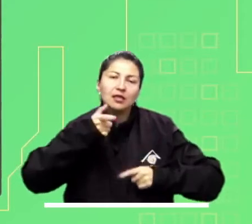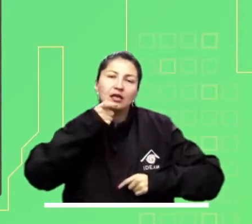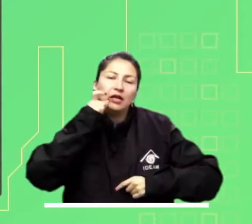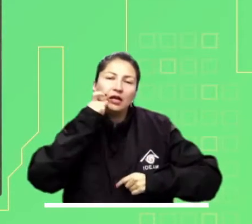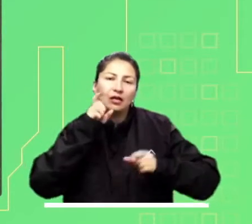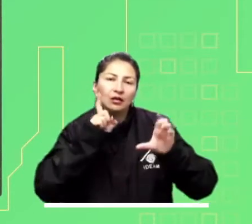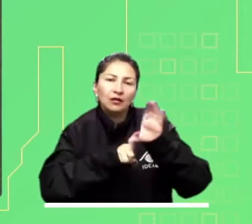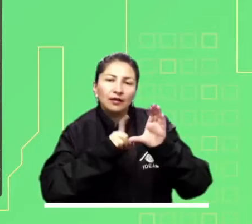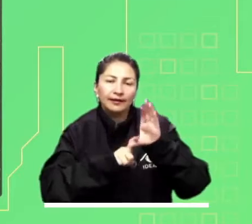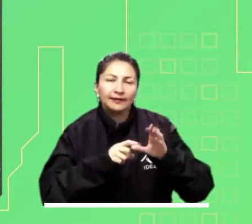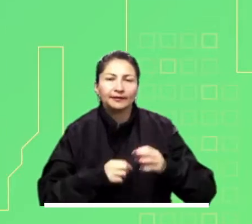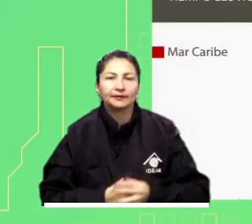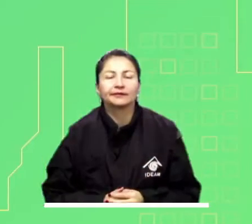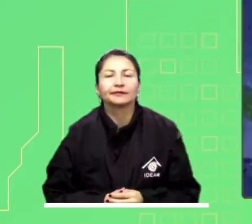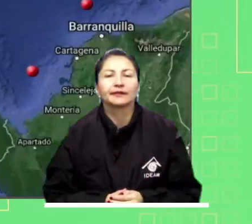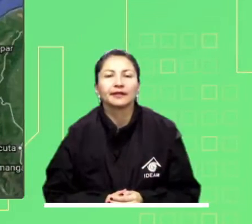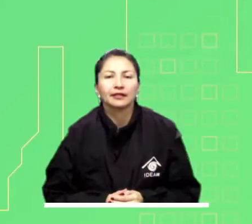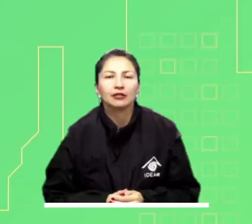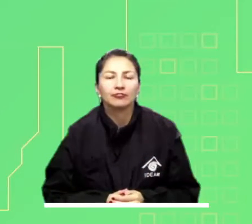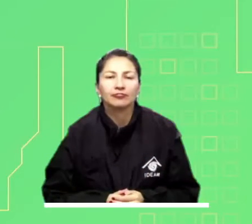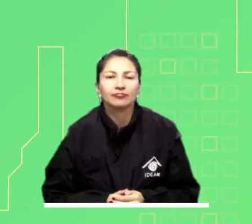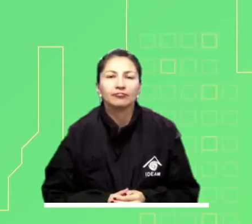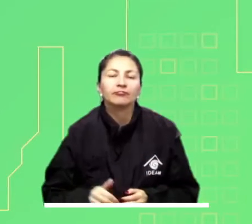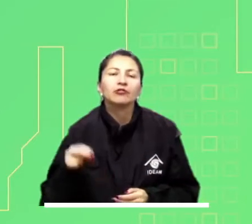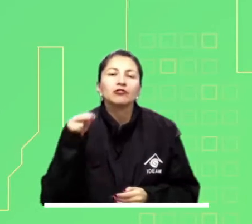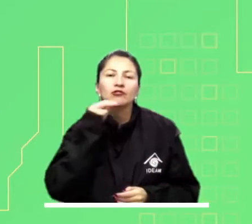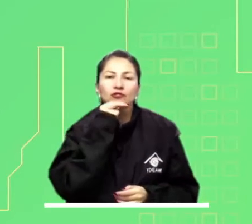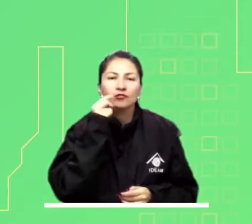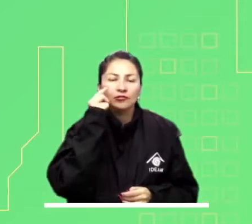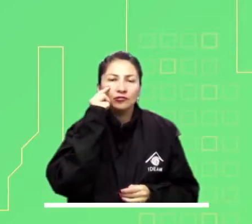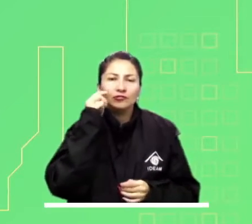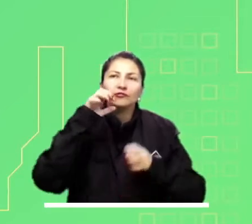deslizamientos en Antioquia, Caldas y La Guajira.